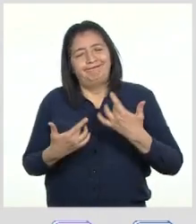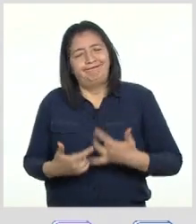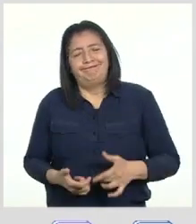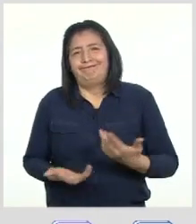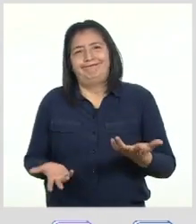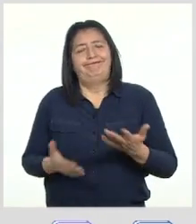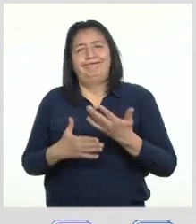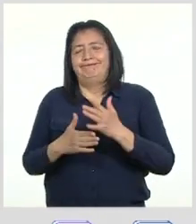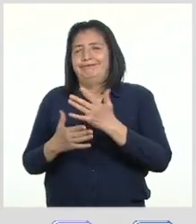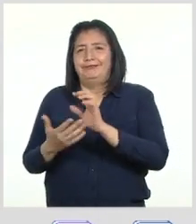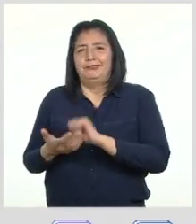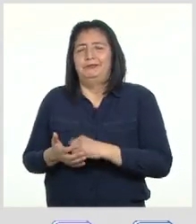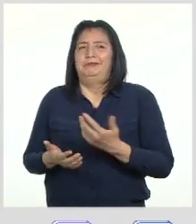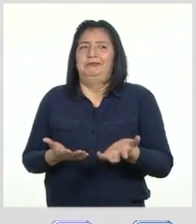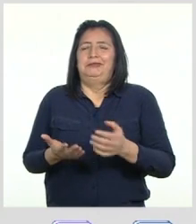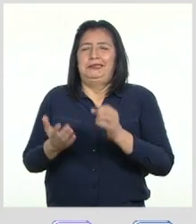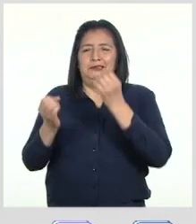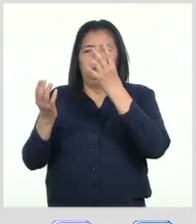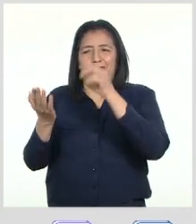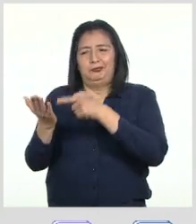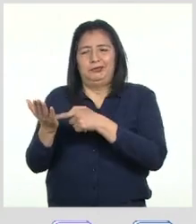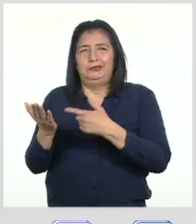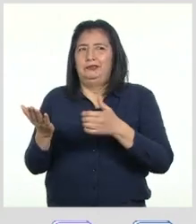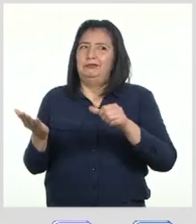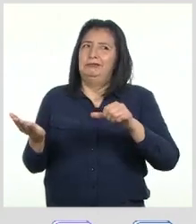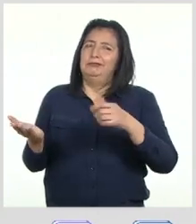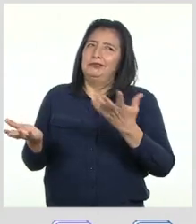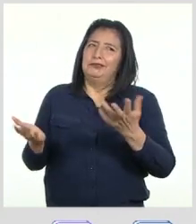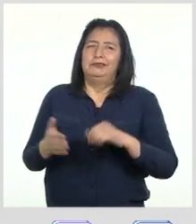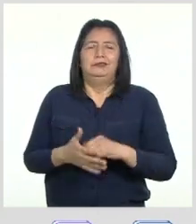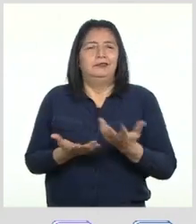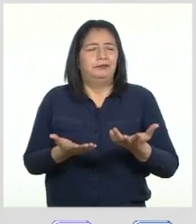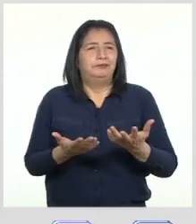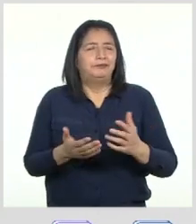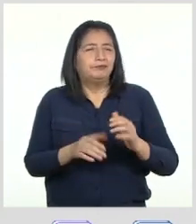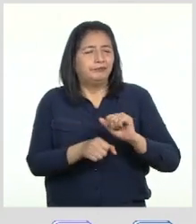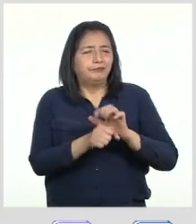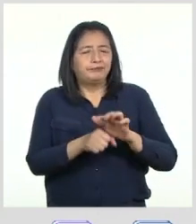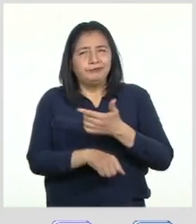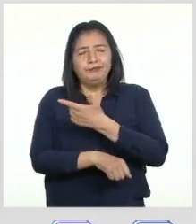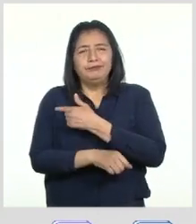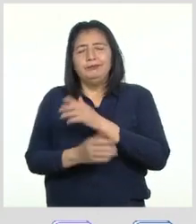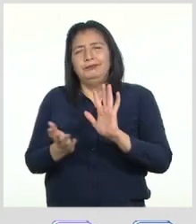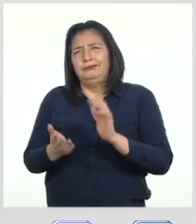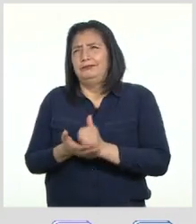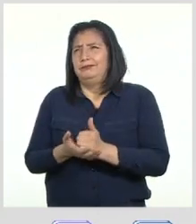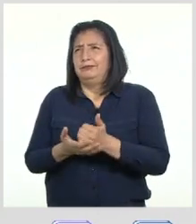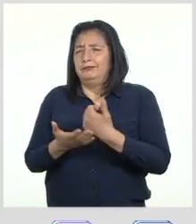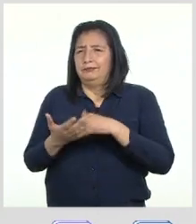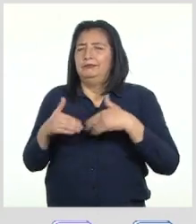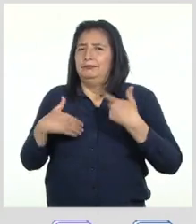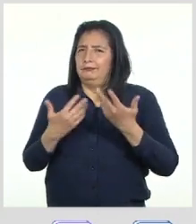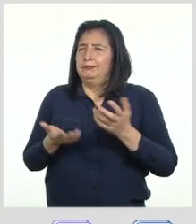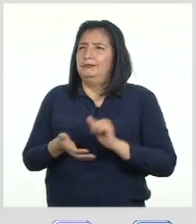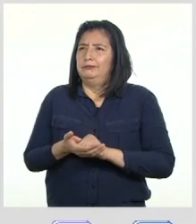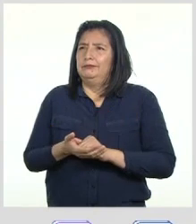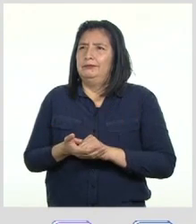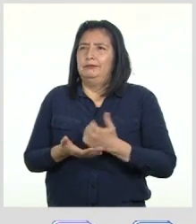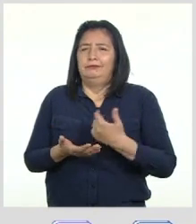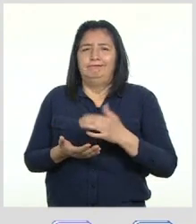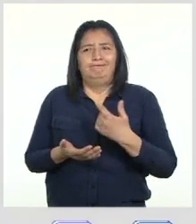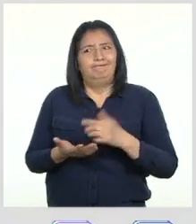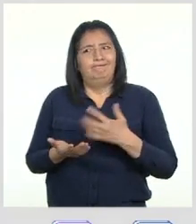que se comparta contenido malintencionado Sobre el COVID-19 y las vacunas Pero con su ayuda podemos construir a que menos personas se vean